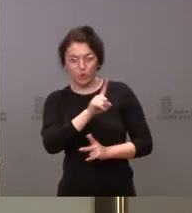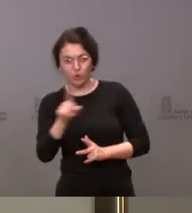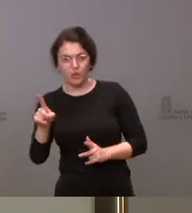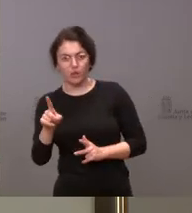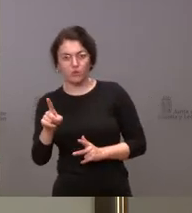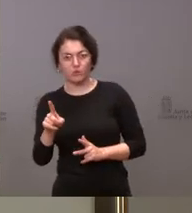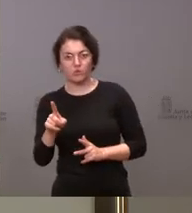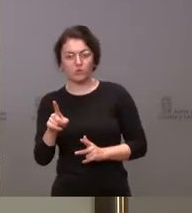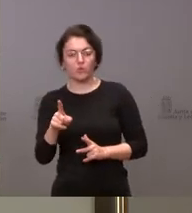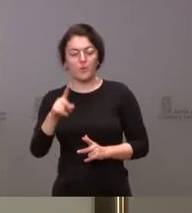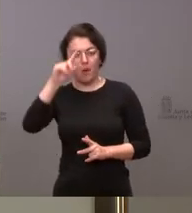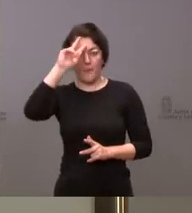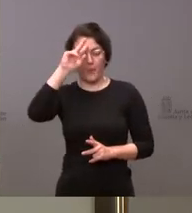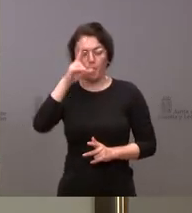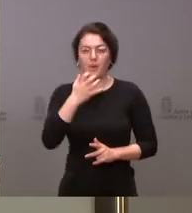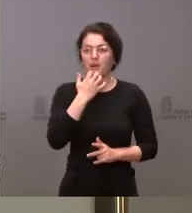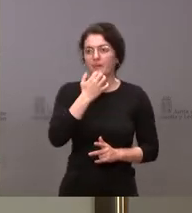a lo mejor, una serie de padres